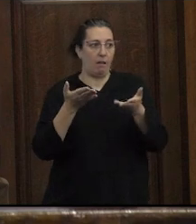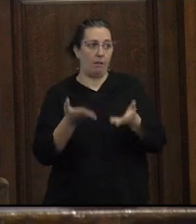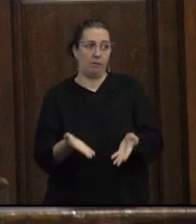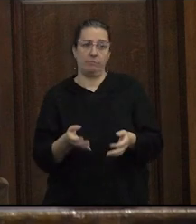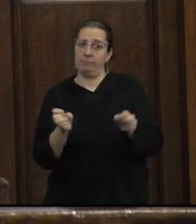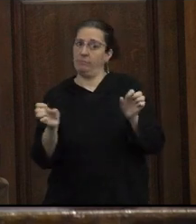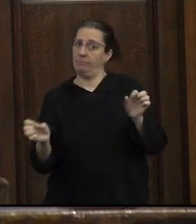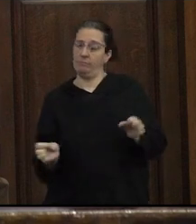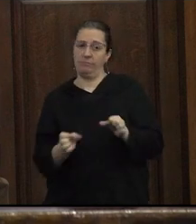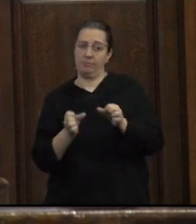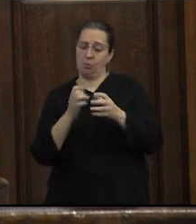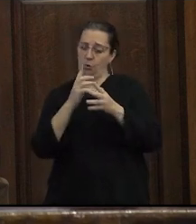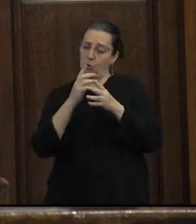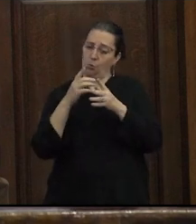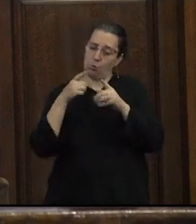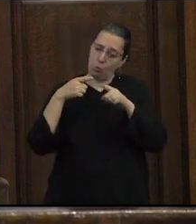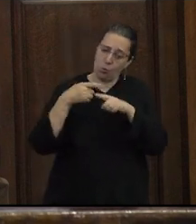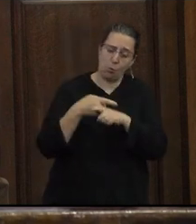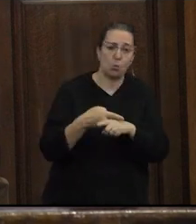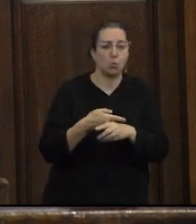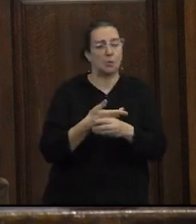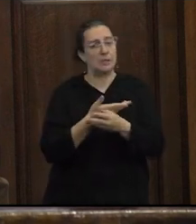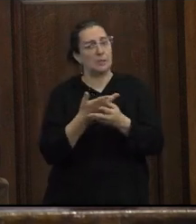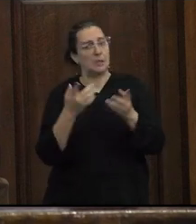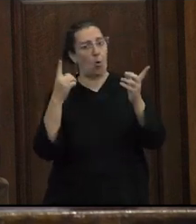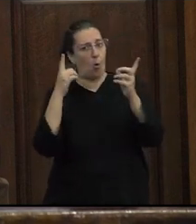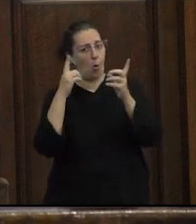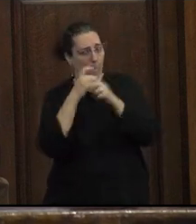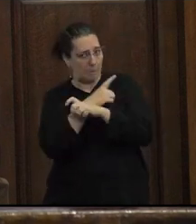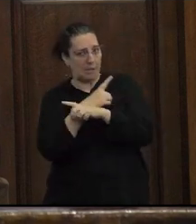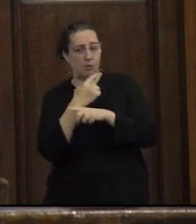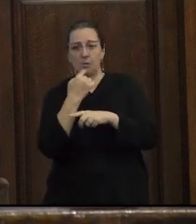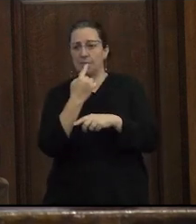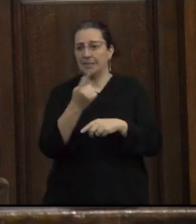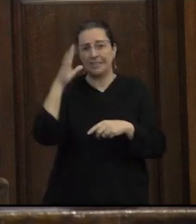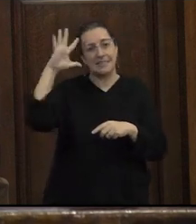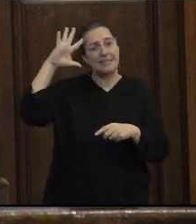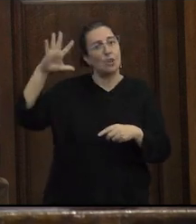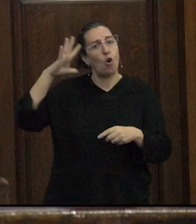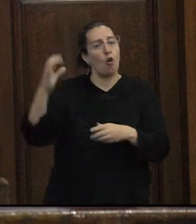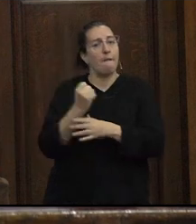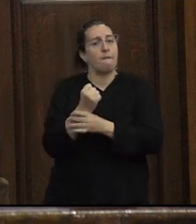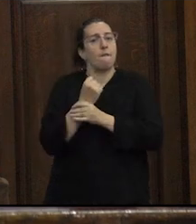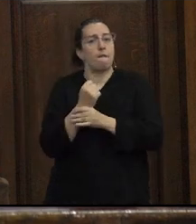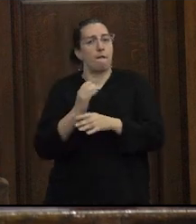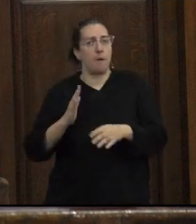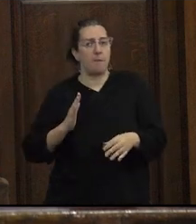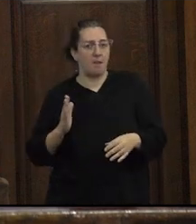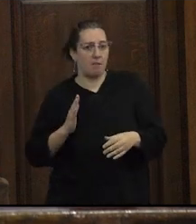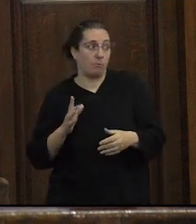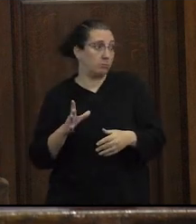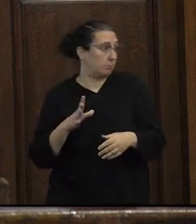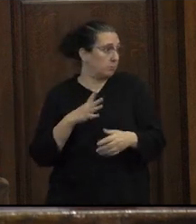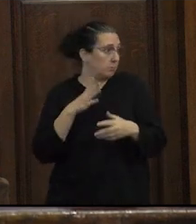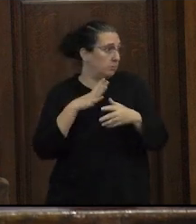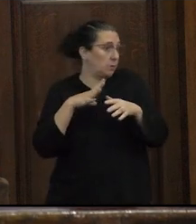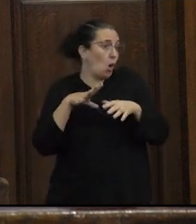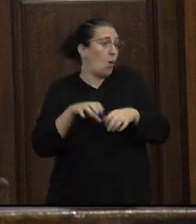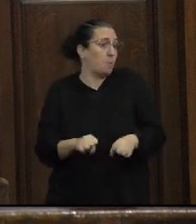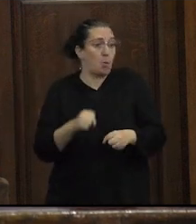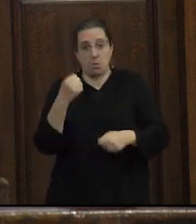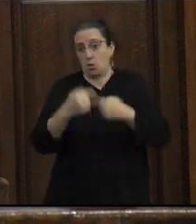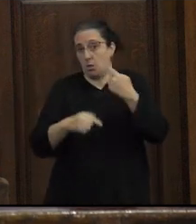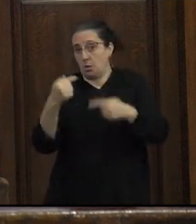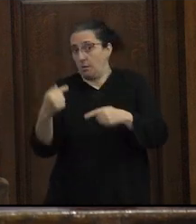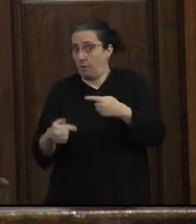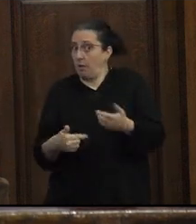generando una cosa que es un cruce complejo como decirse psicóloga feminista una tiene compromisos diversos